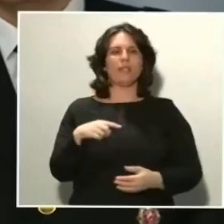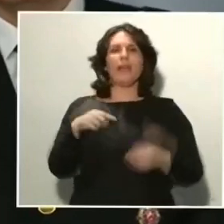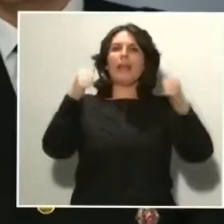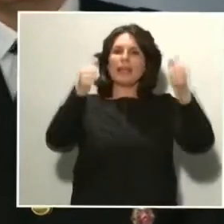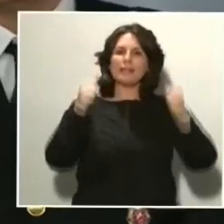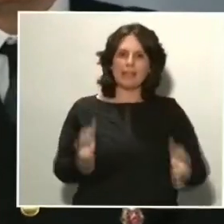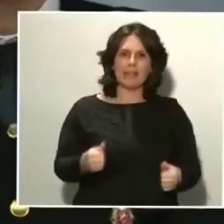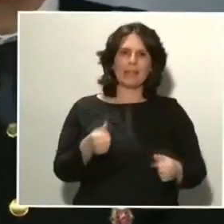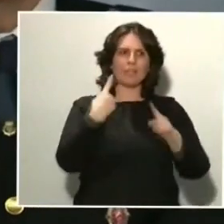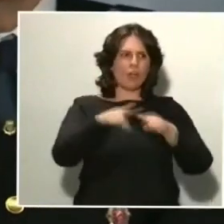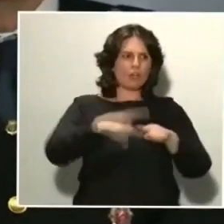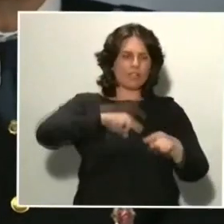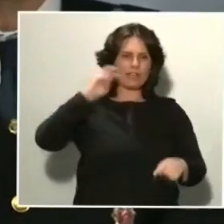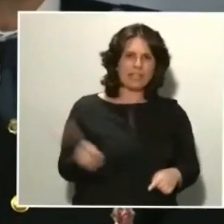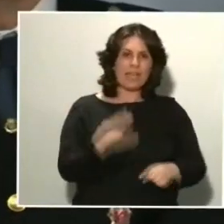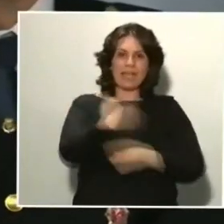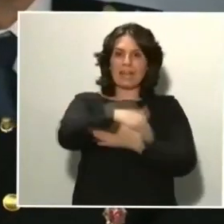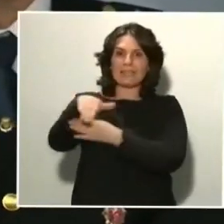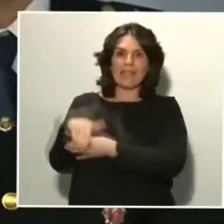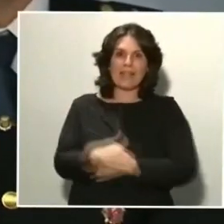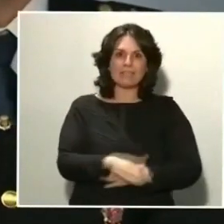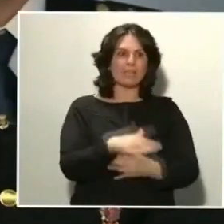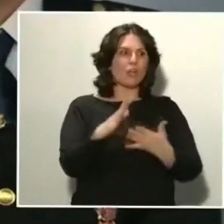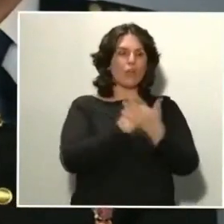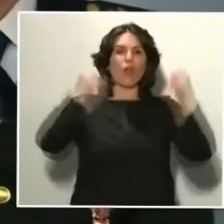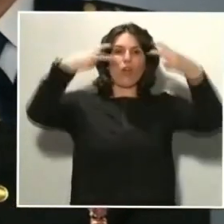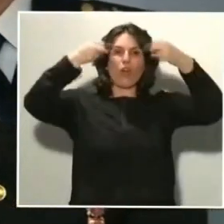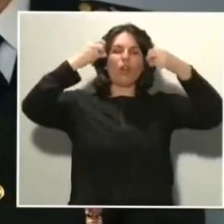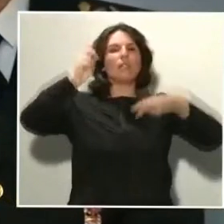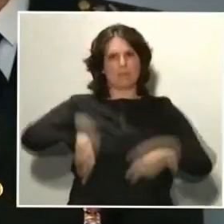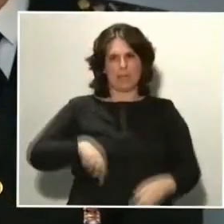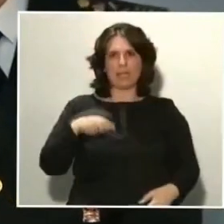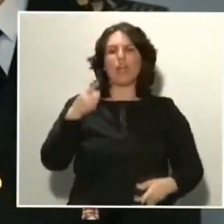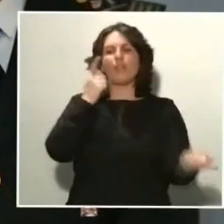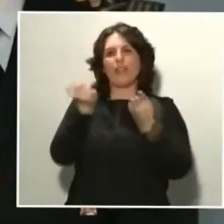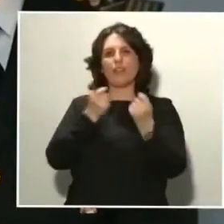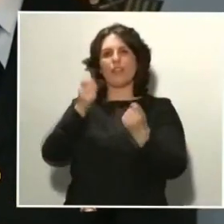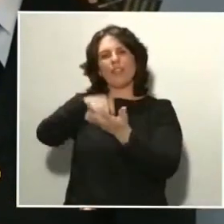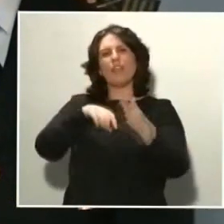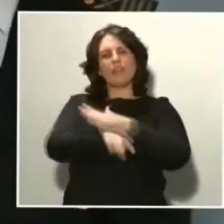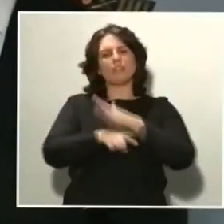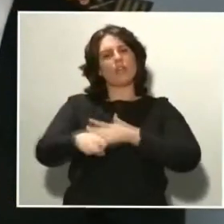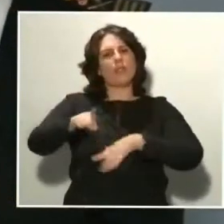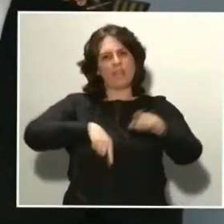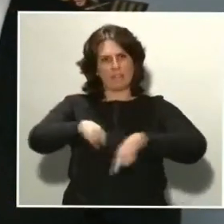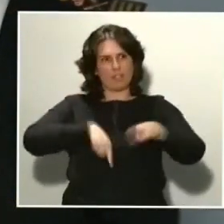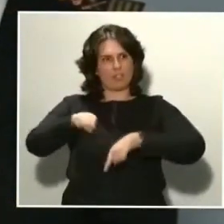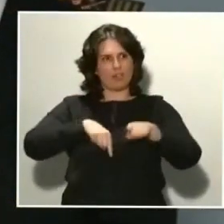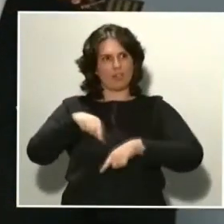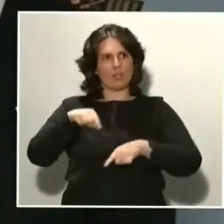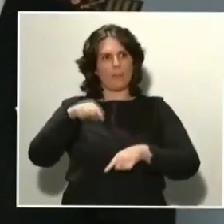por las carreteras. Igualmente, estamos en coordinación con los centros de gestión de tráfico para detectar posibles